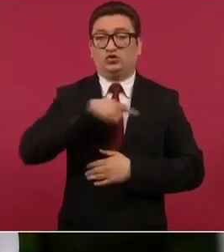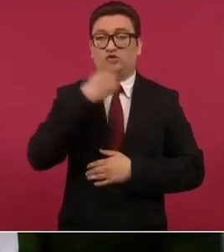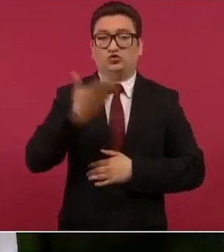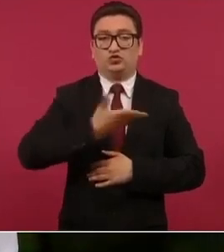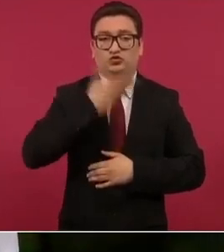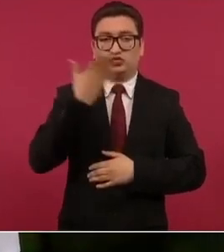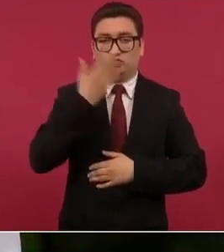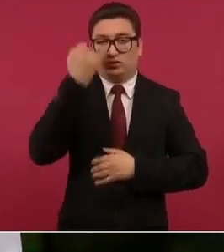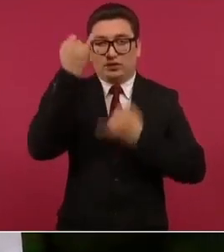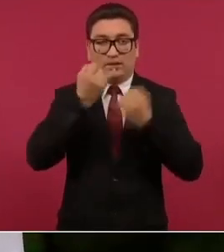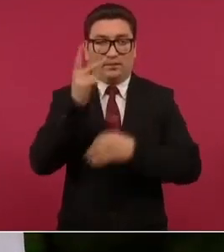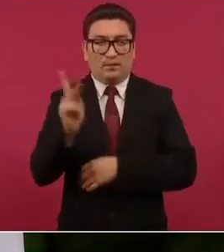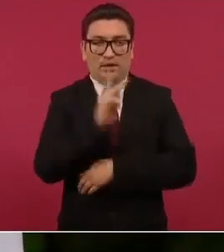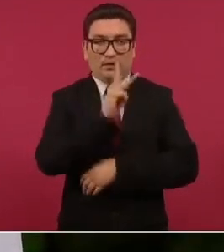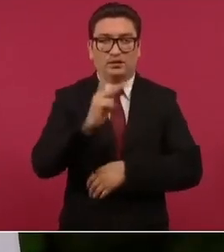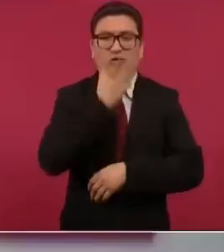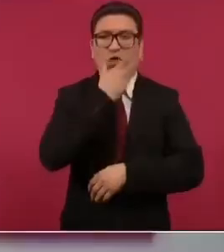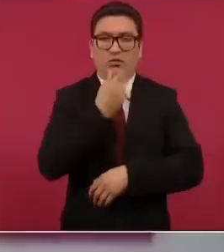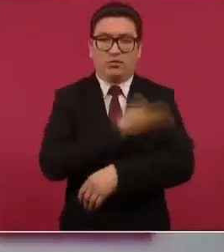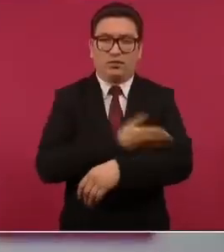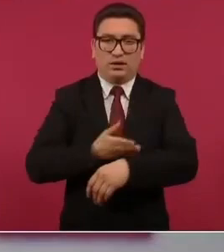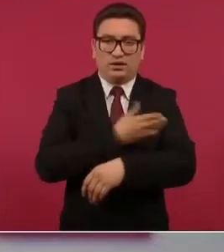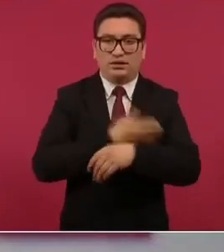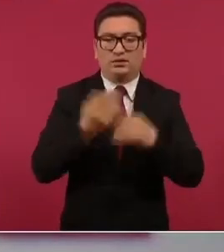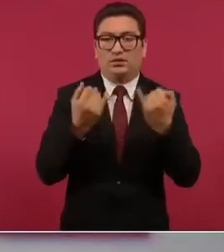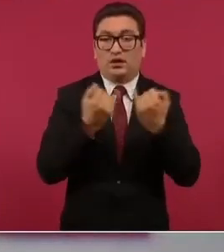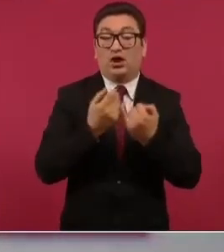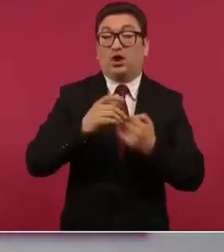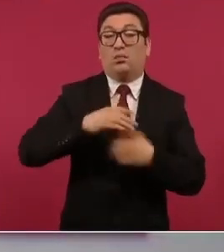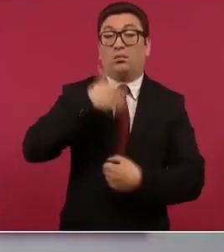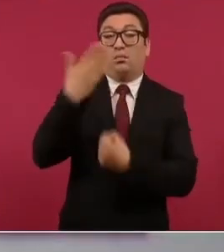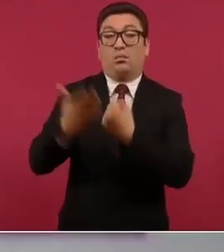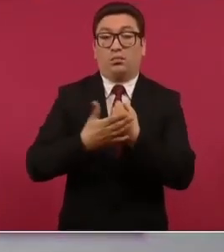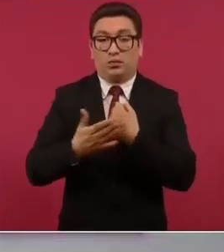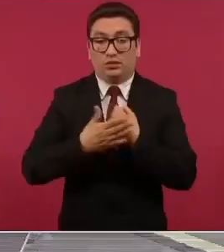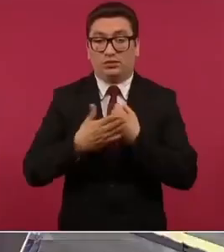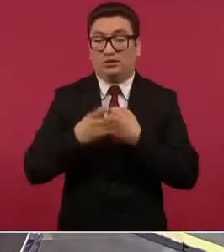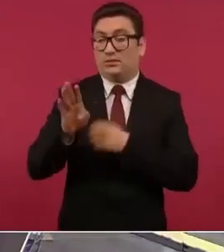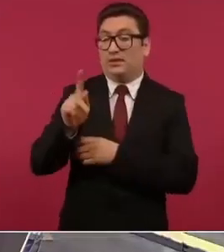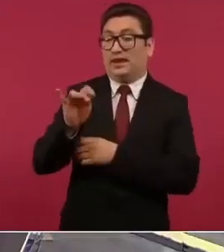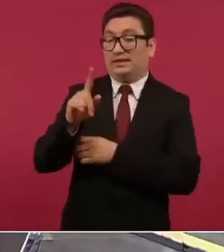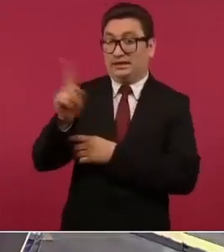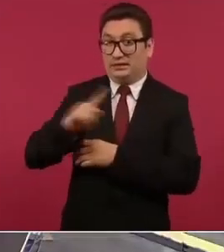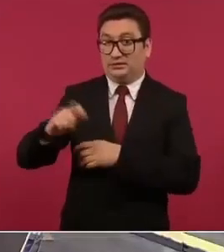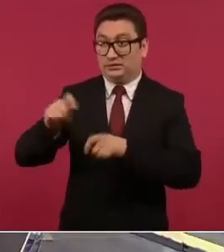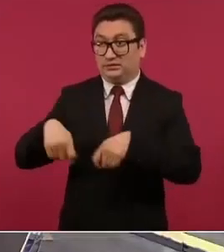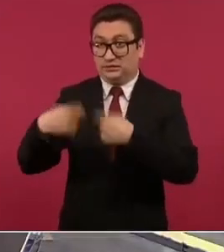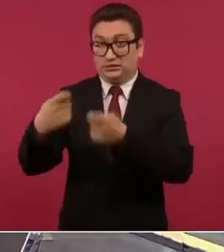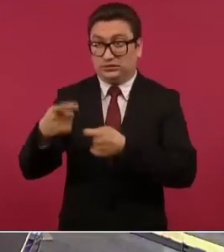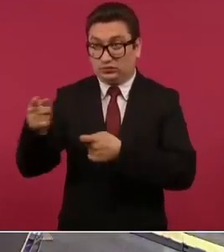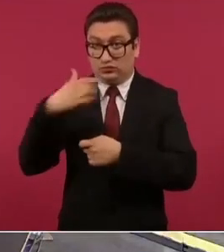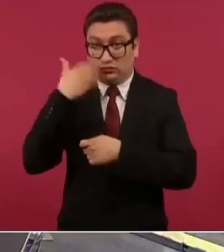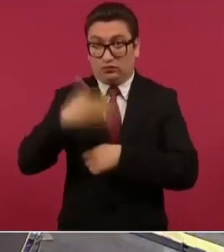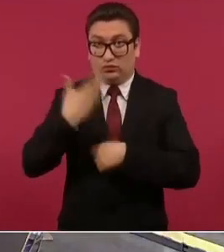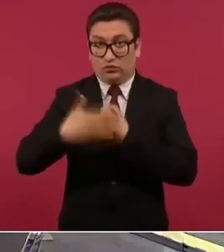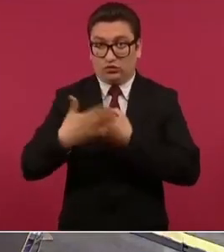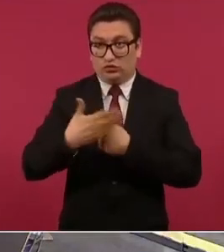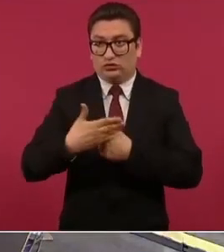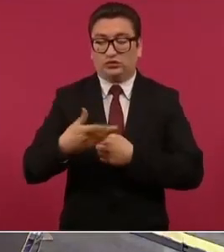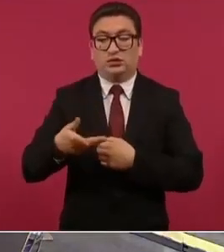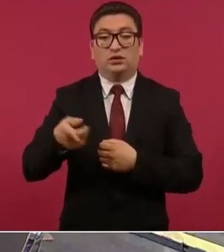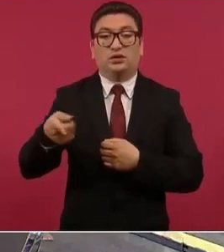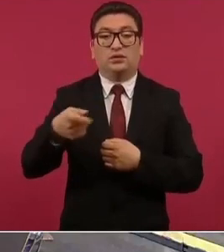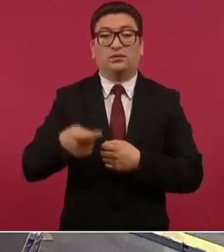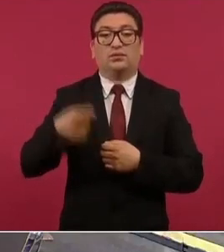no hay reelección Beatriz ni siquiera aceptó con todo respeto lo digo ser primera